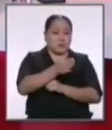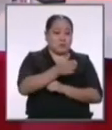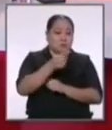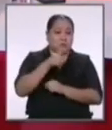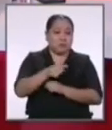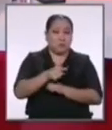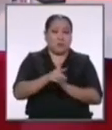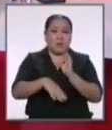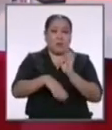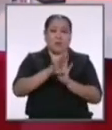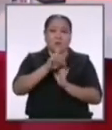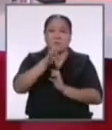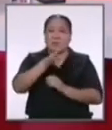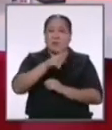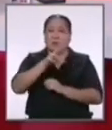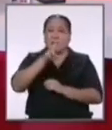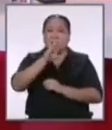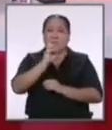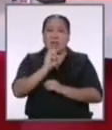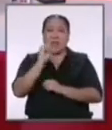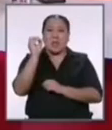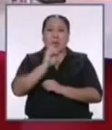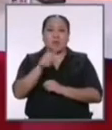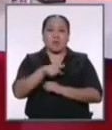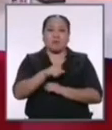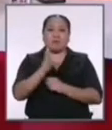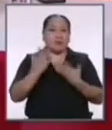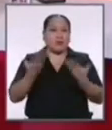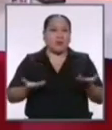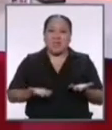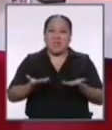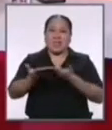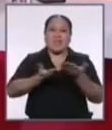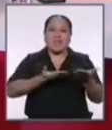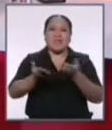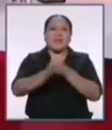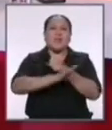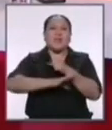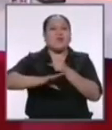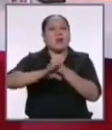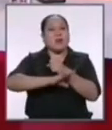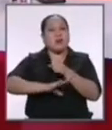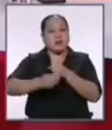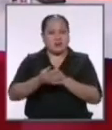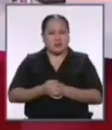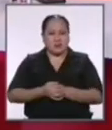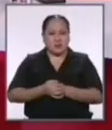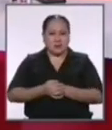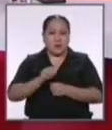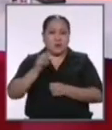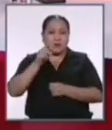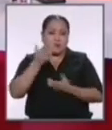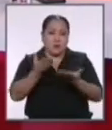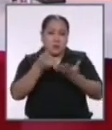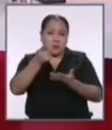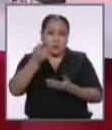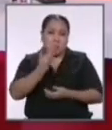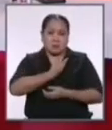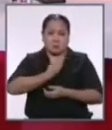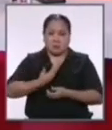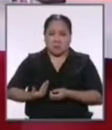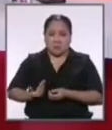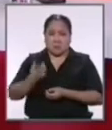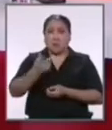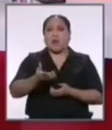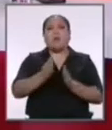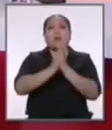tenemos cerca del 30% que no cuenta ni siquiera con servicios básicos en un eventual gobierno suyo por favor